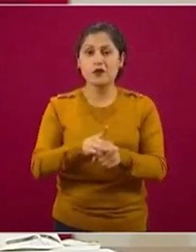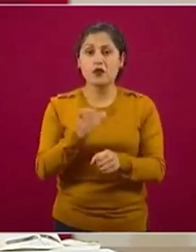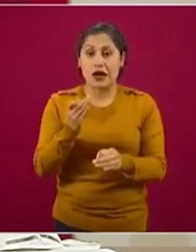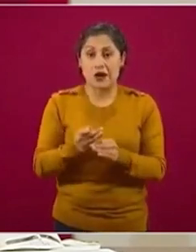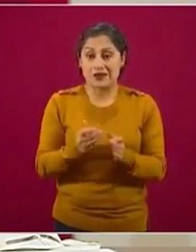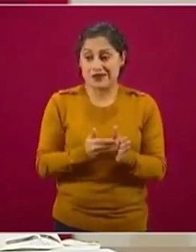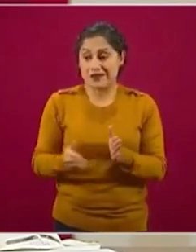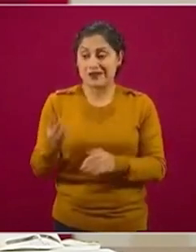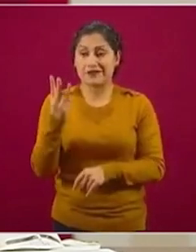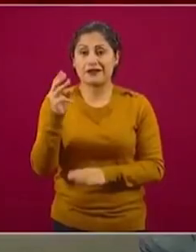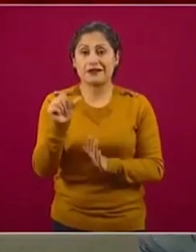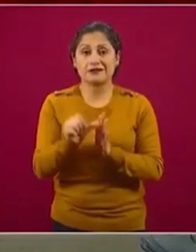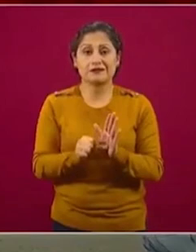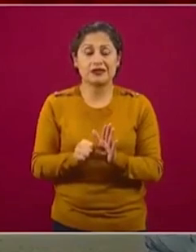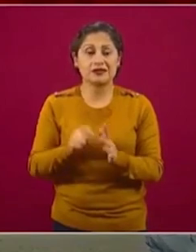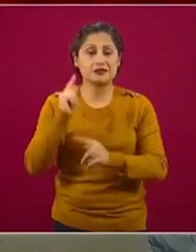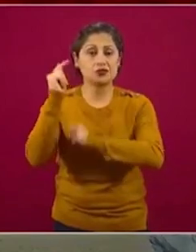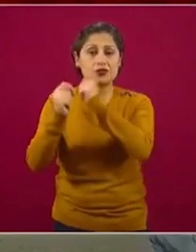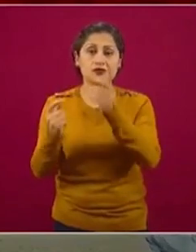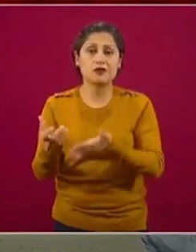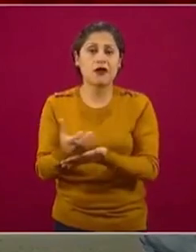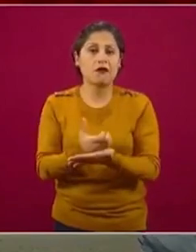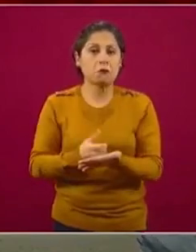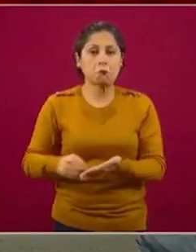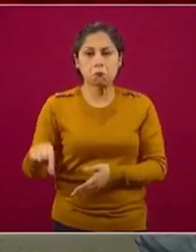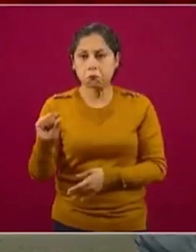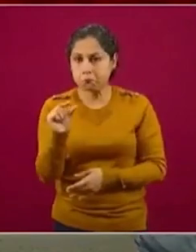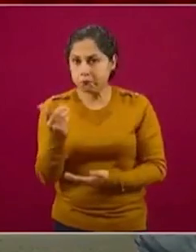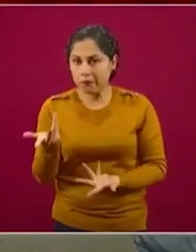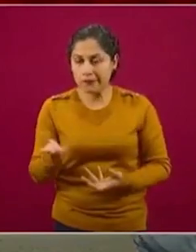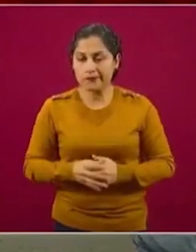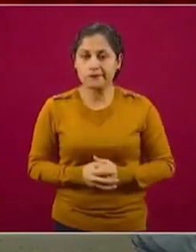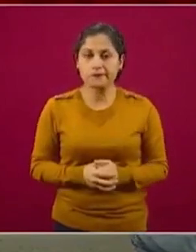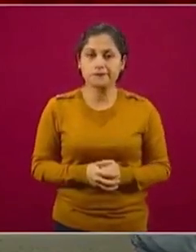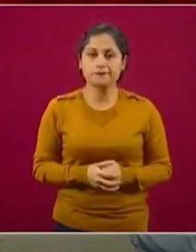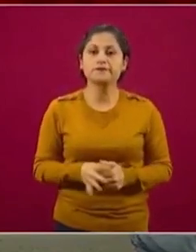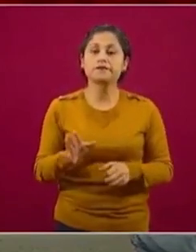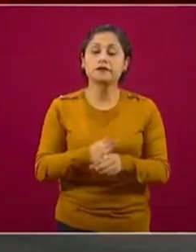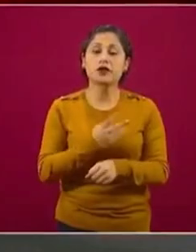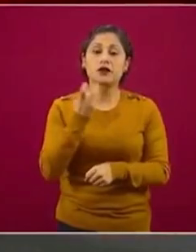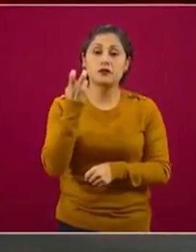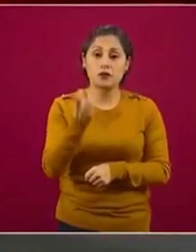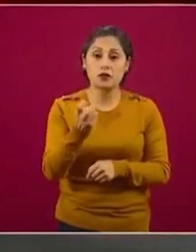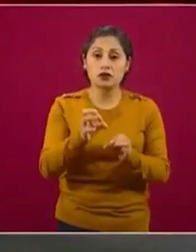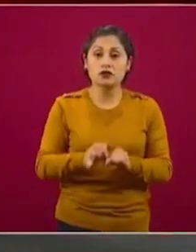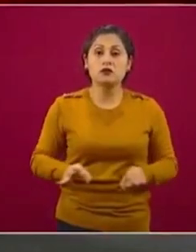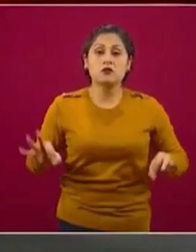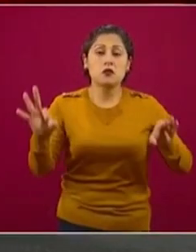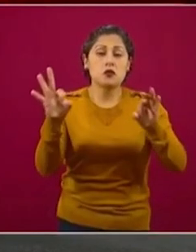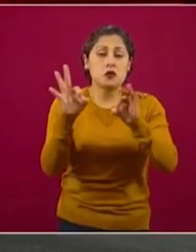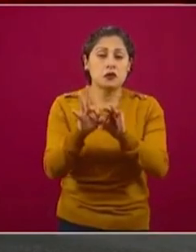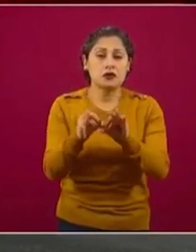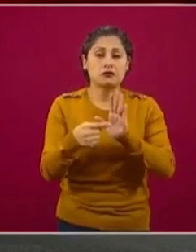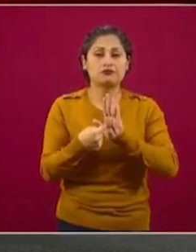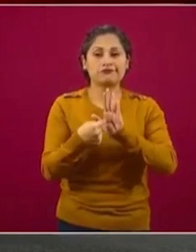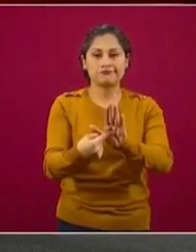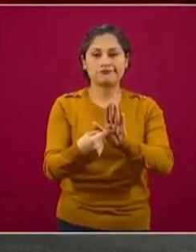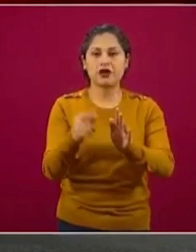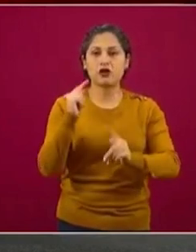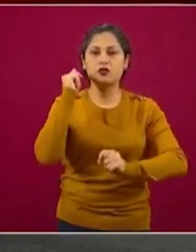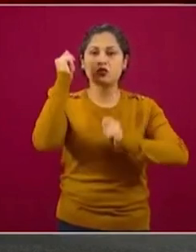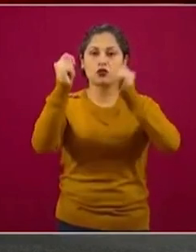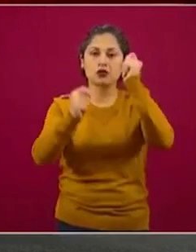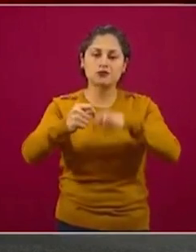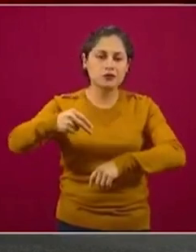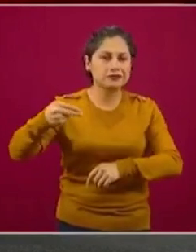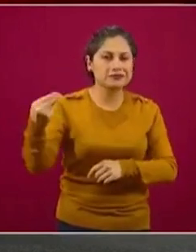impactó a mi querida industria del turismo. Por ello es importante señalar que la actividad turística no sólo es esencial para